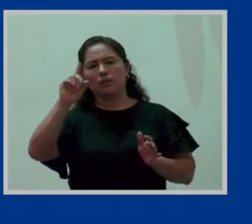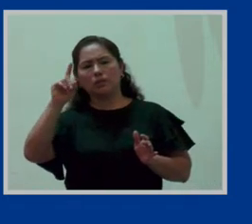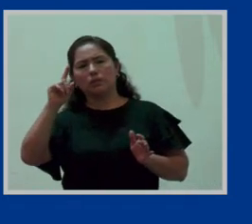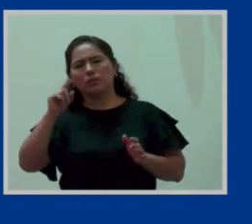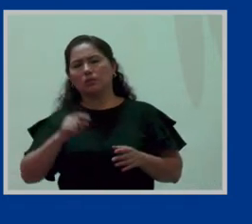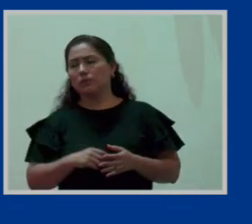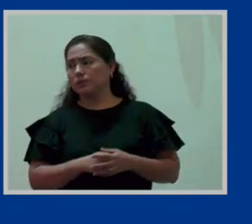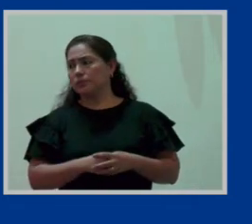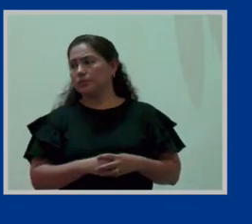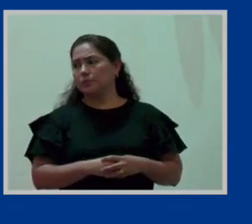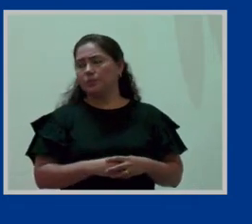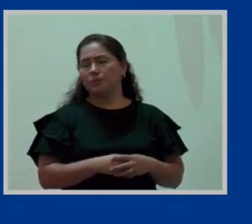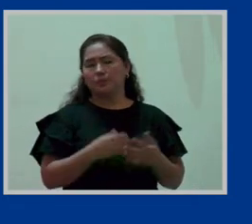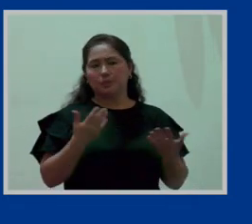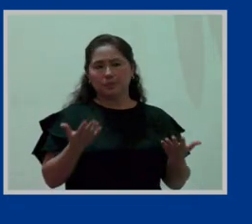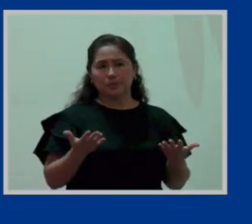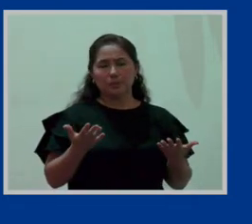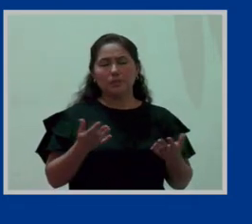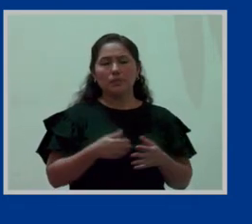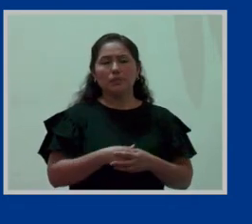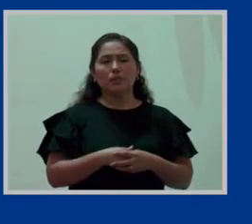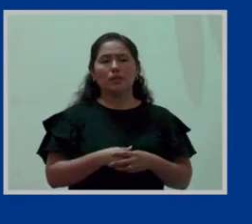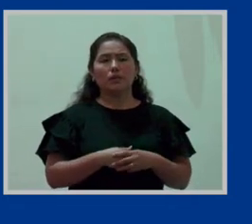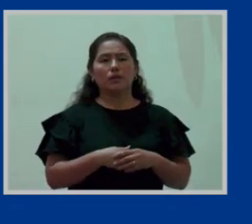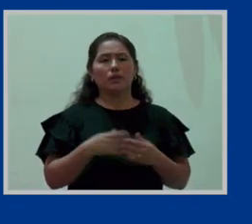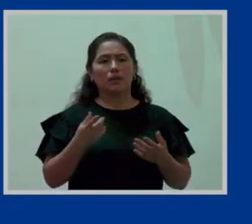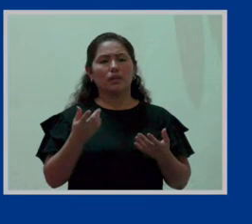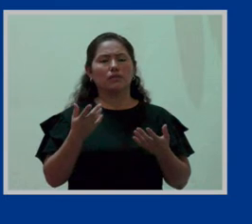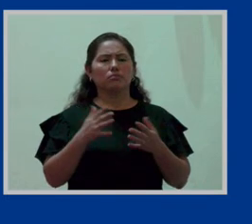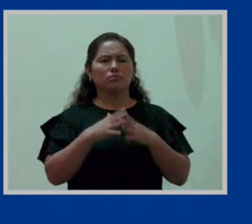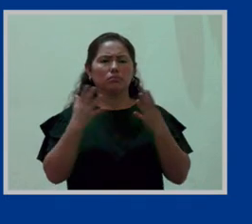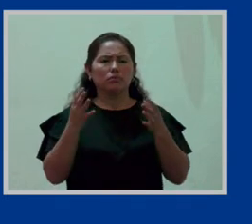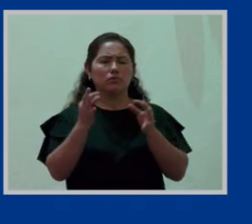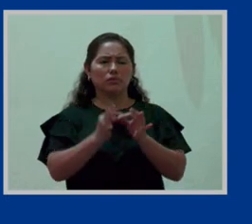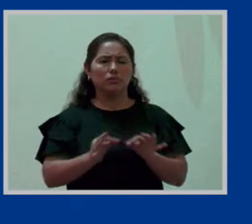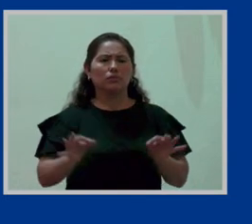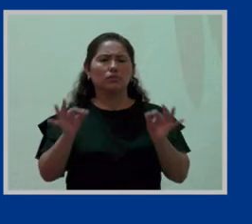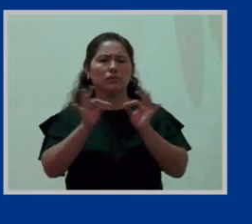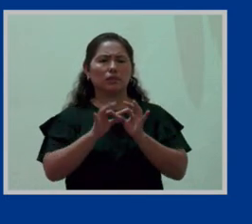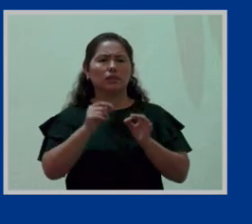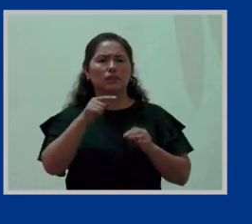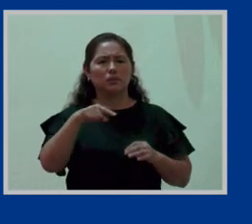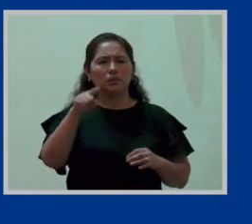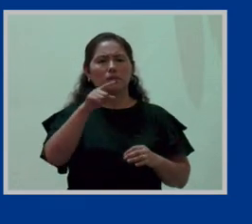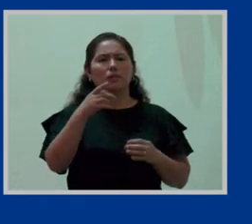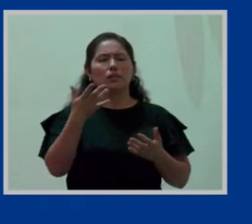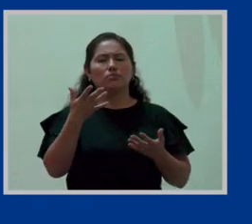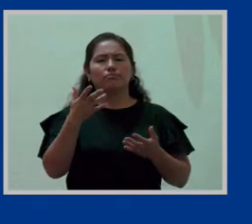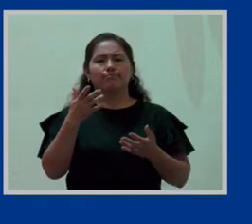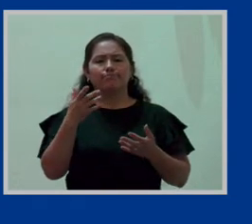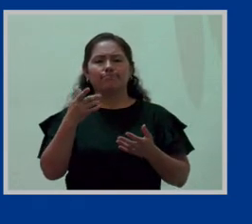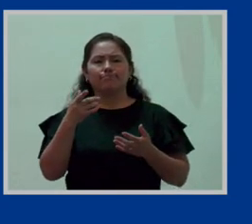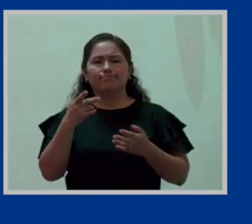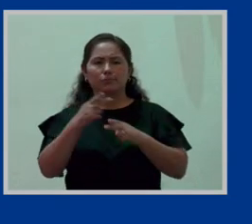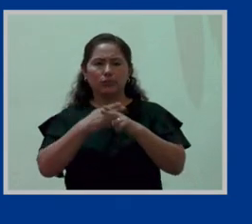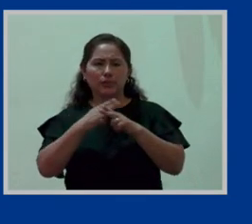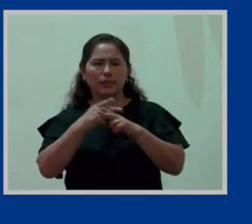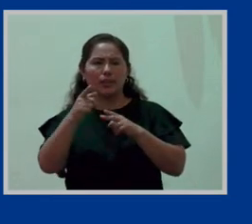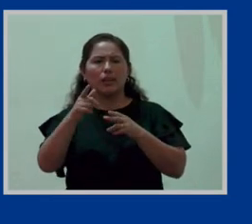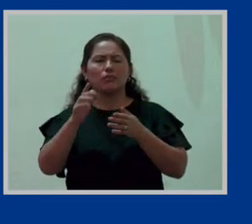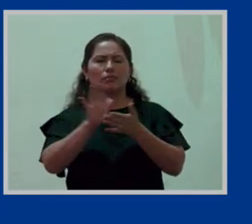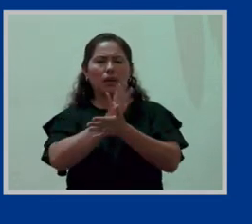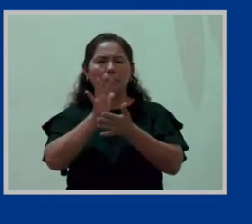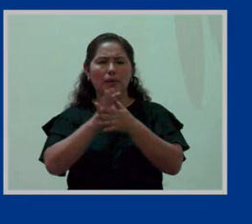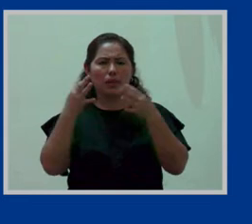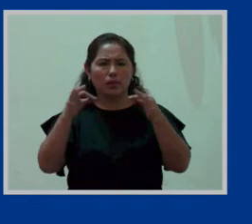Entonces, es muy importante que se curse a la brevedad estos documentos con copia